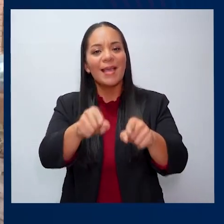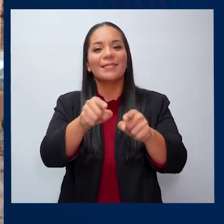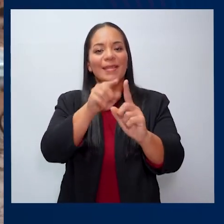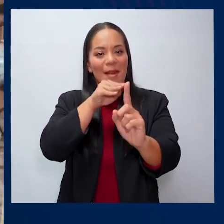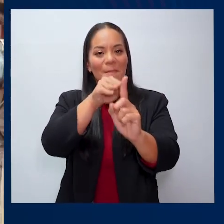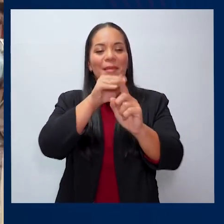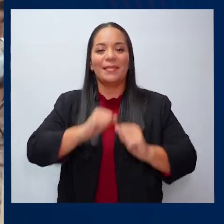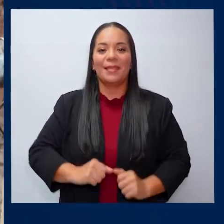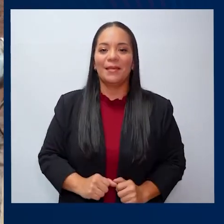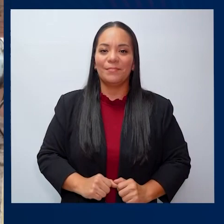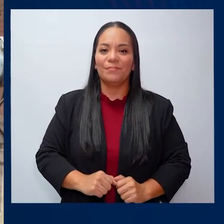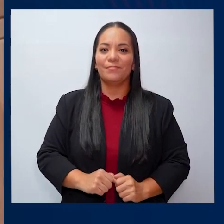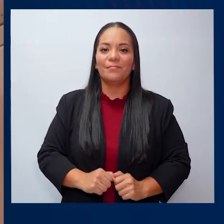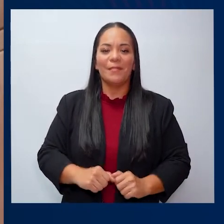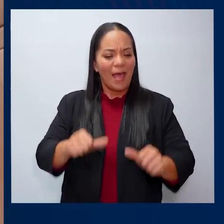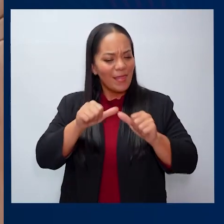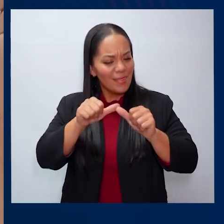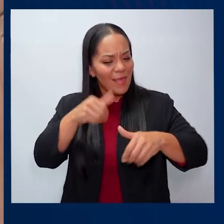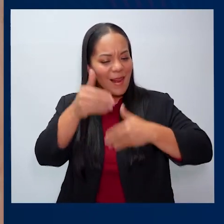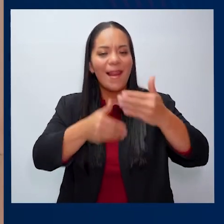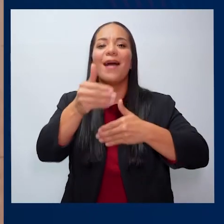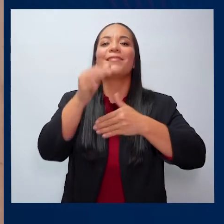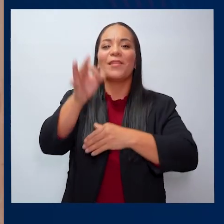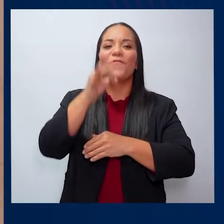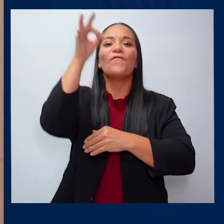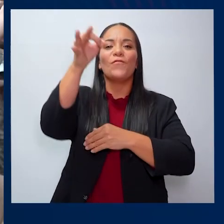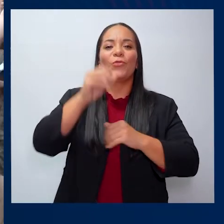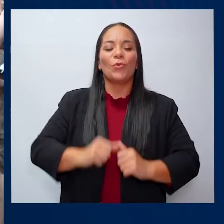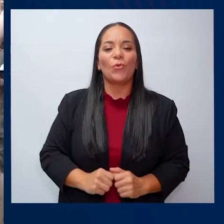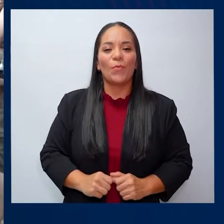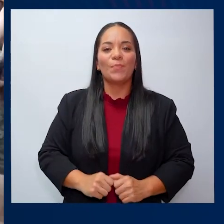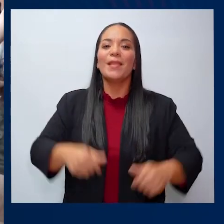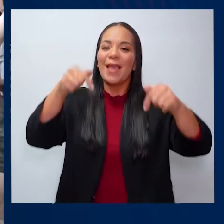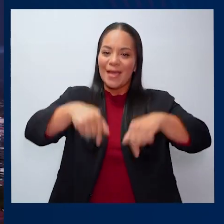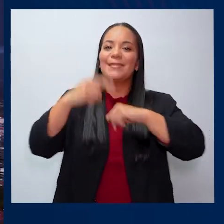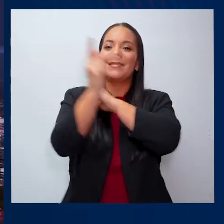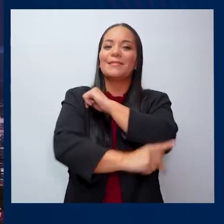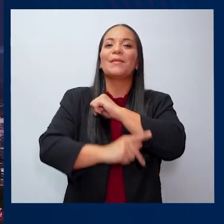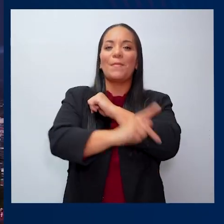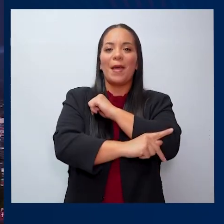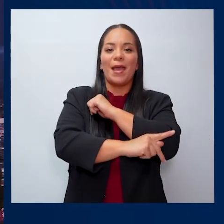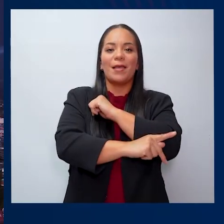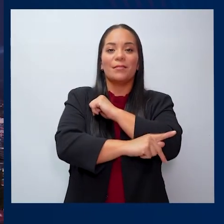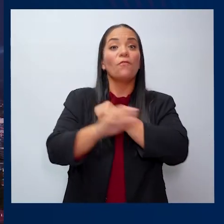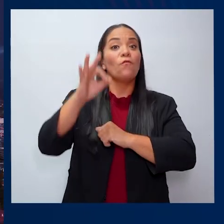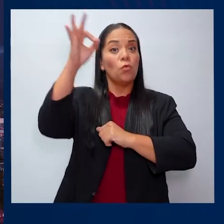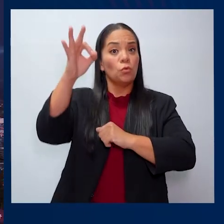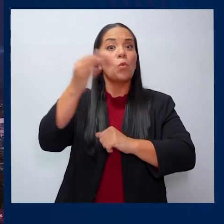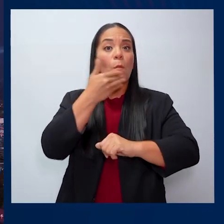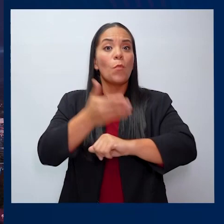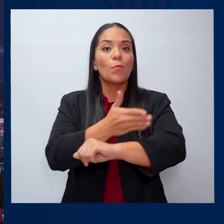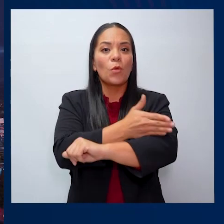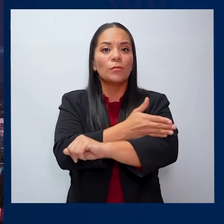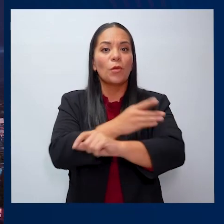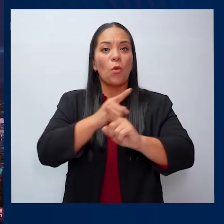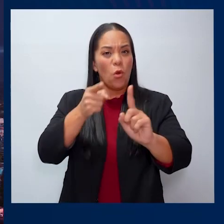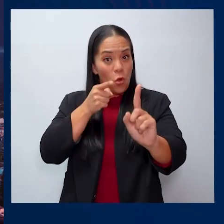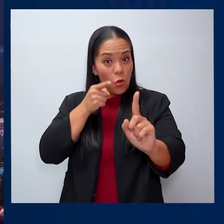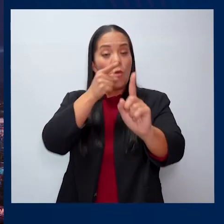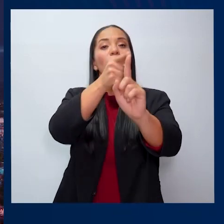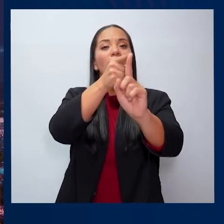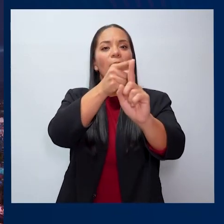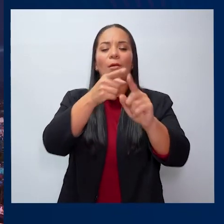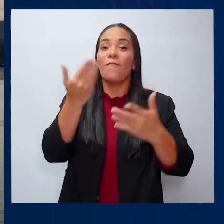porque es ahí donde está la meta, adelante, en el futuro. Este país tiene un futuro próspero,